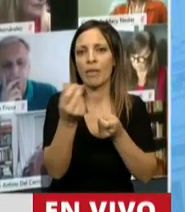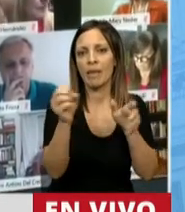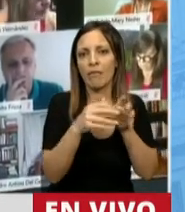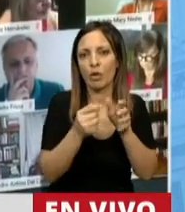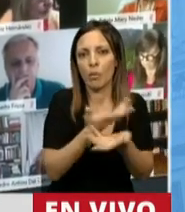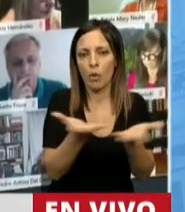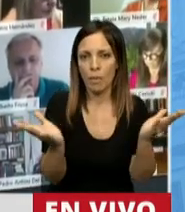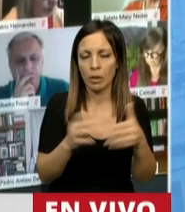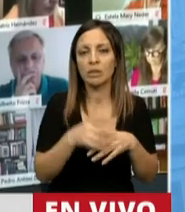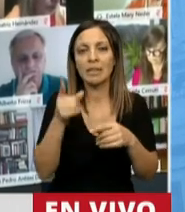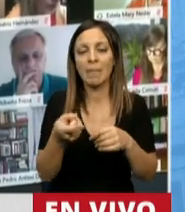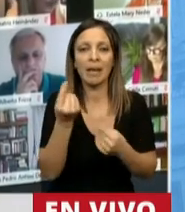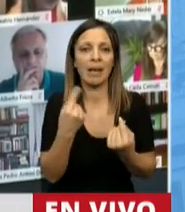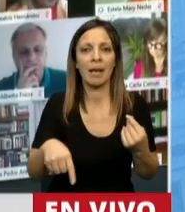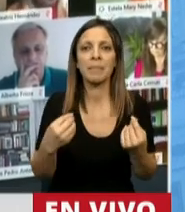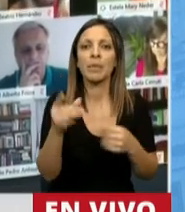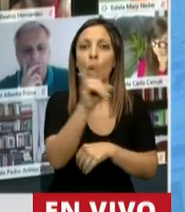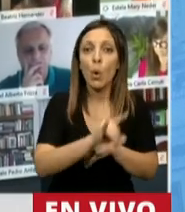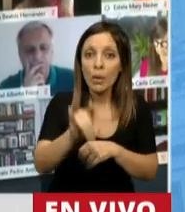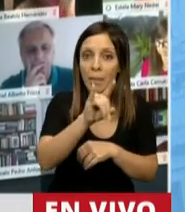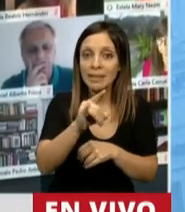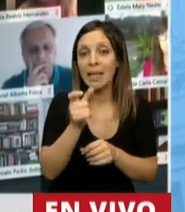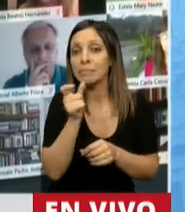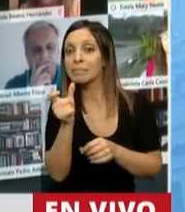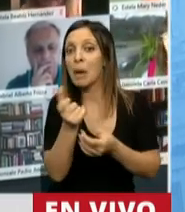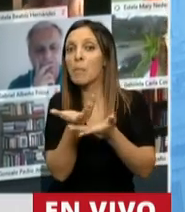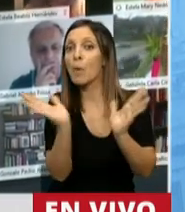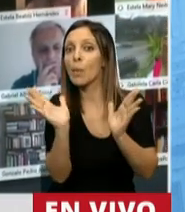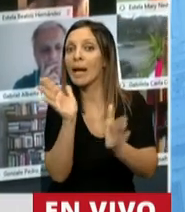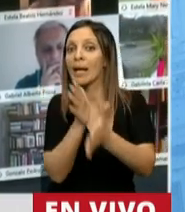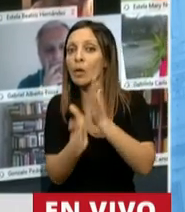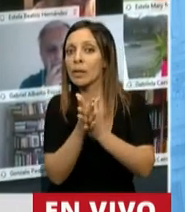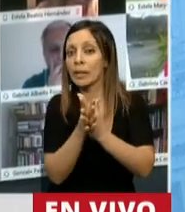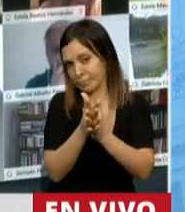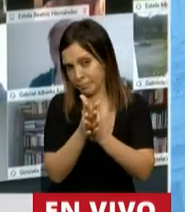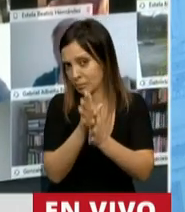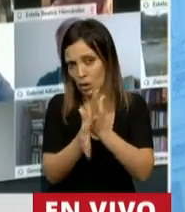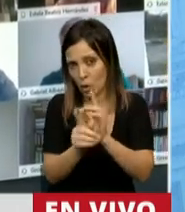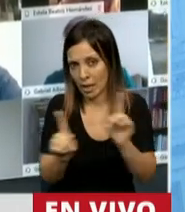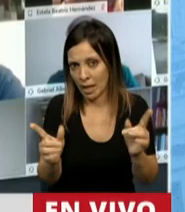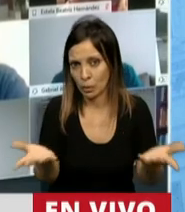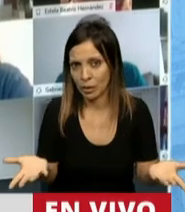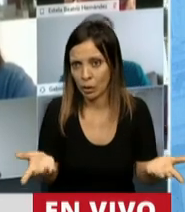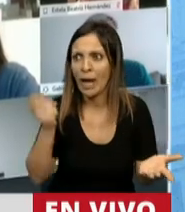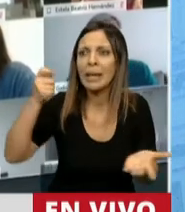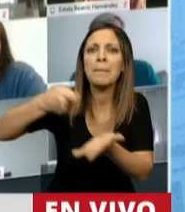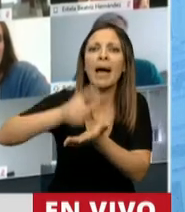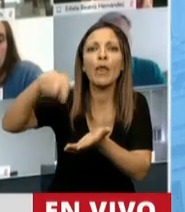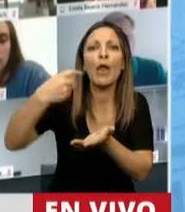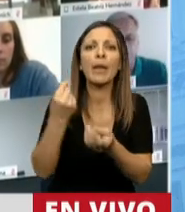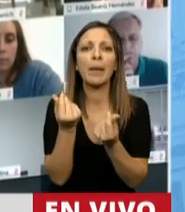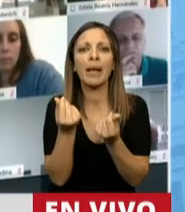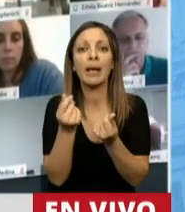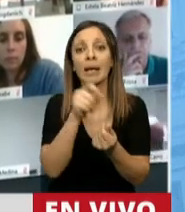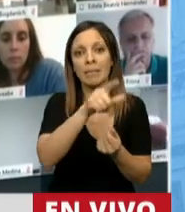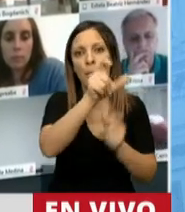Tiene que ver con que las universidades, que decimos públicas y gratuitas, no son gratuitas. Alguien las paga, el pueblo,